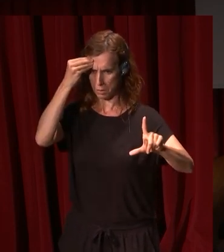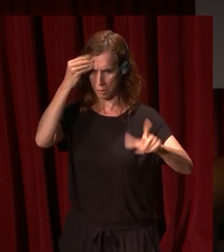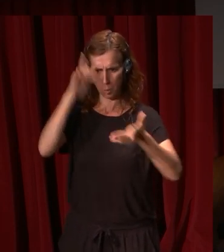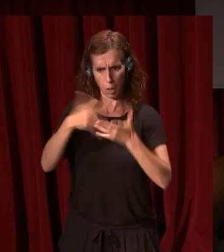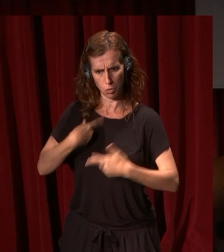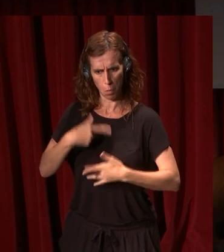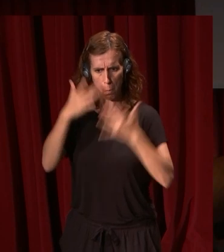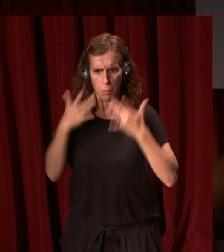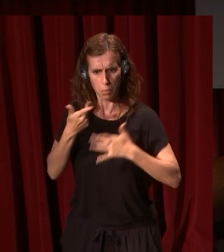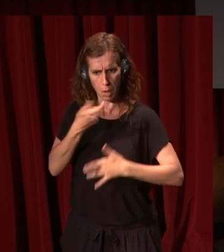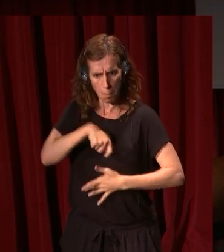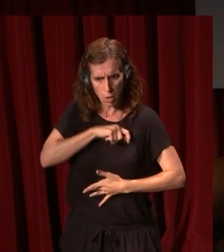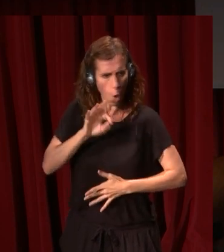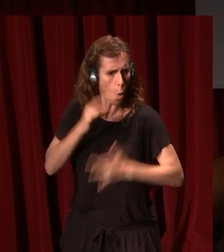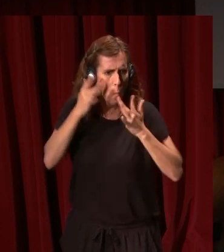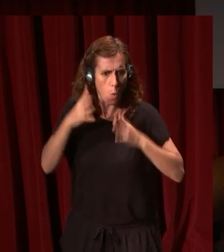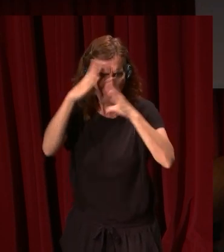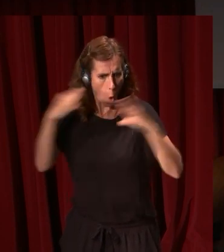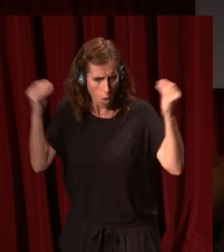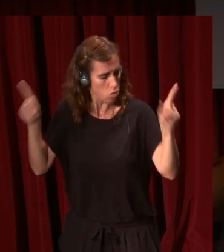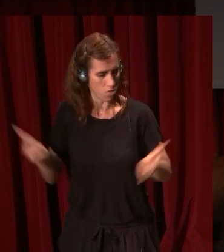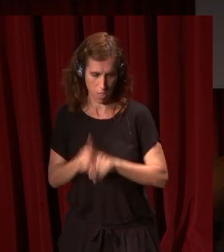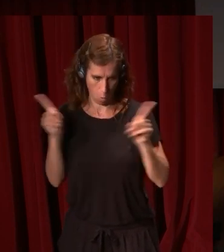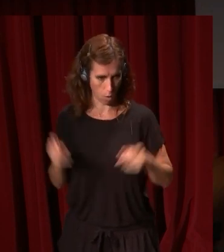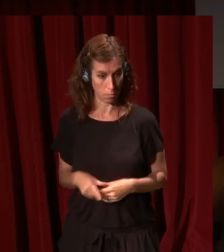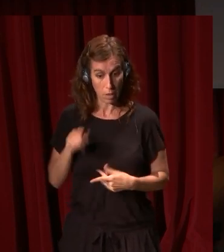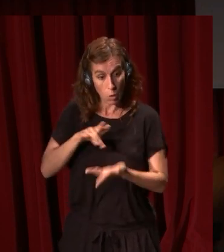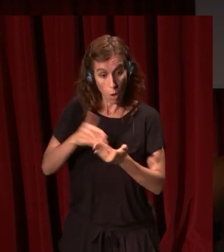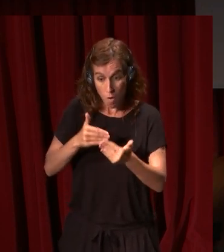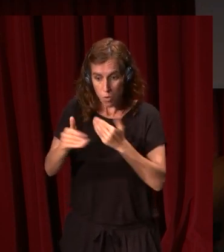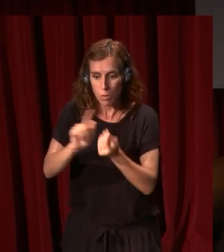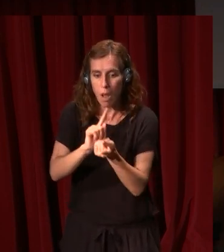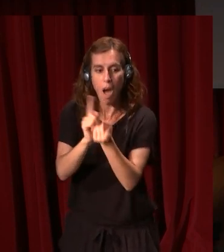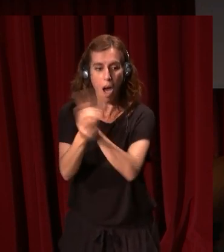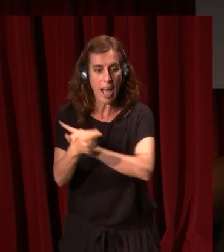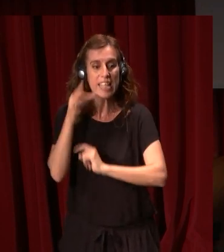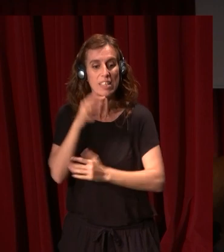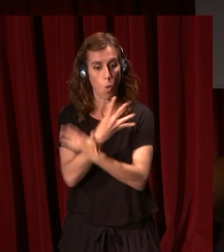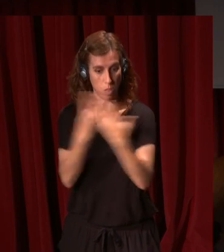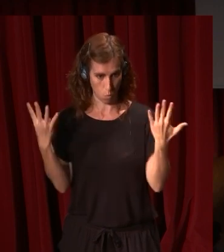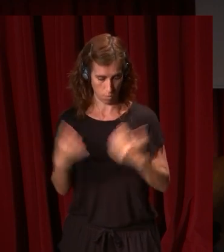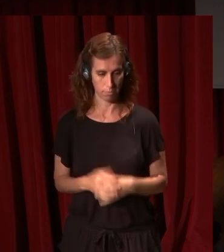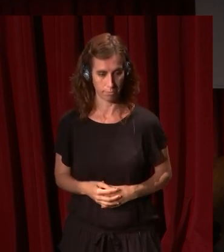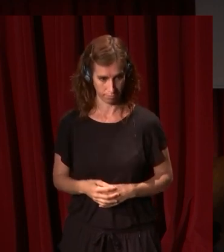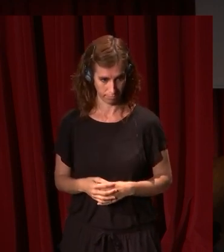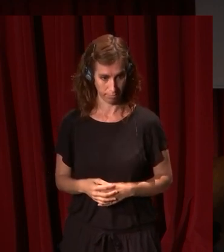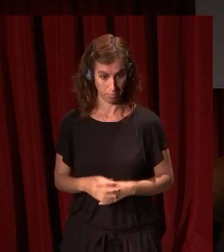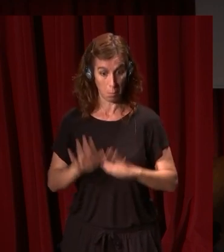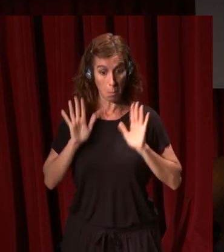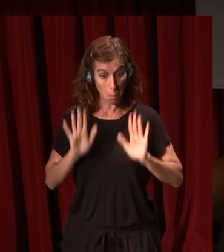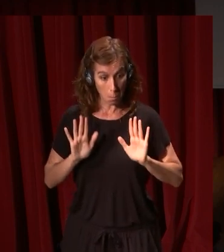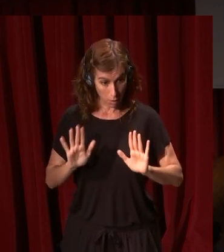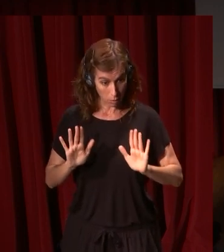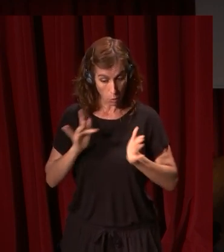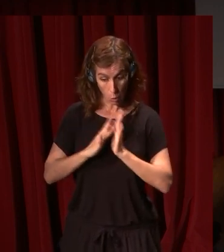español o muy holandés o cualquier cosa de ese tipo. Eso cambia más adelante, cambia en el XIX, en la época del nacionalismo, pero no es así